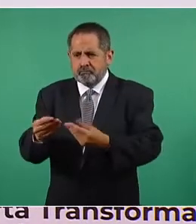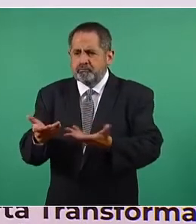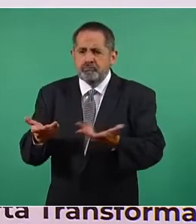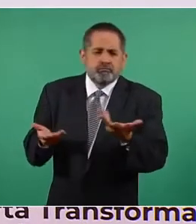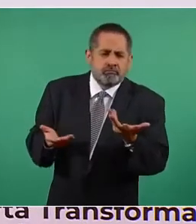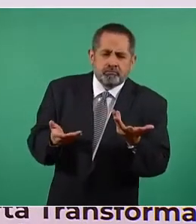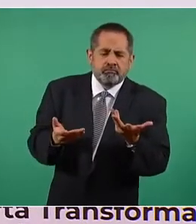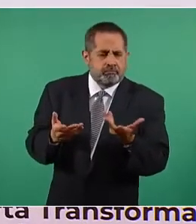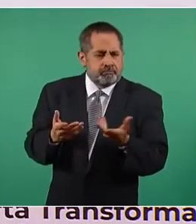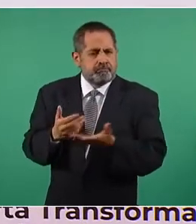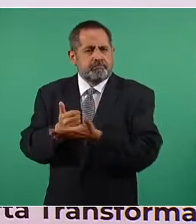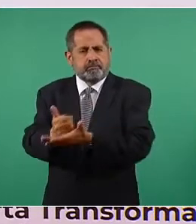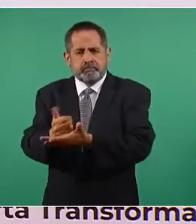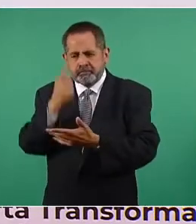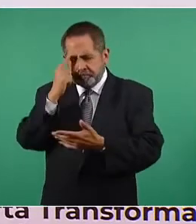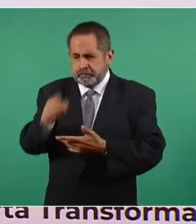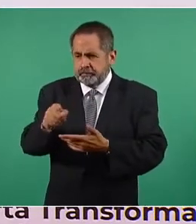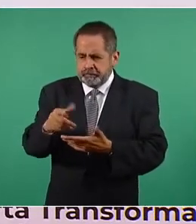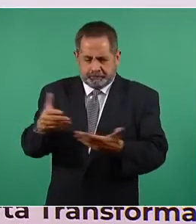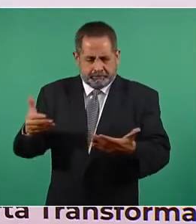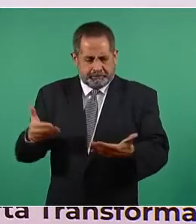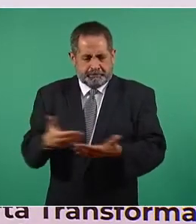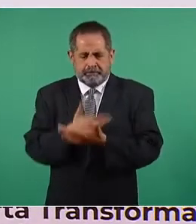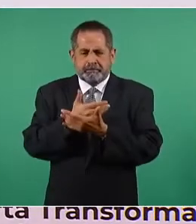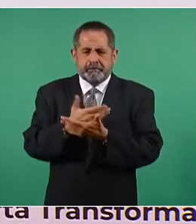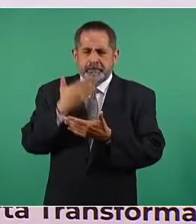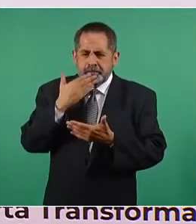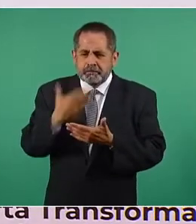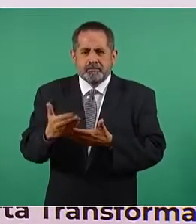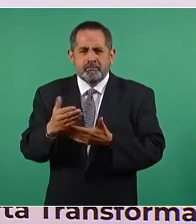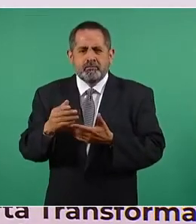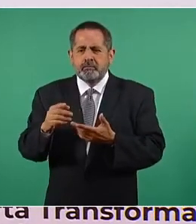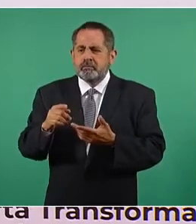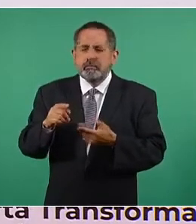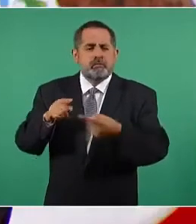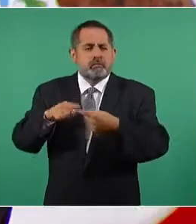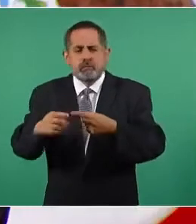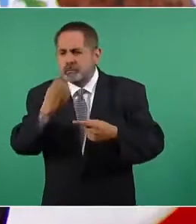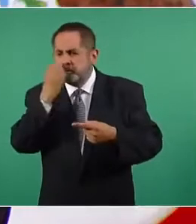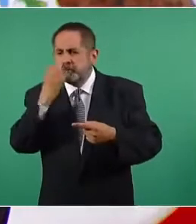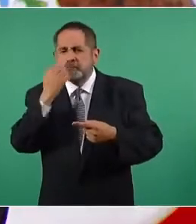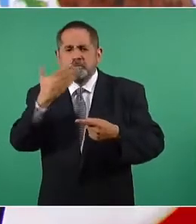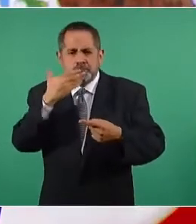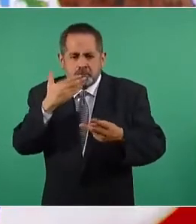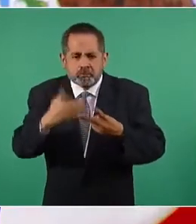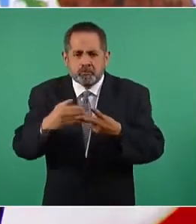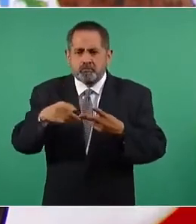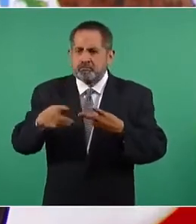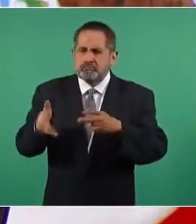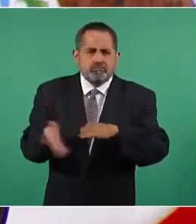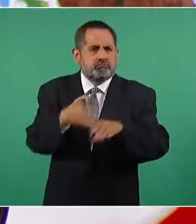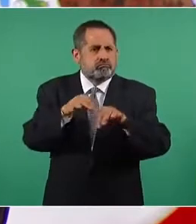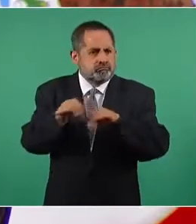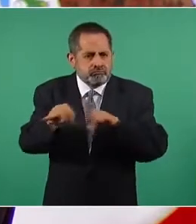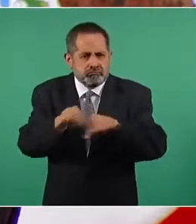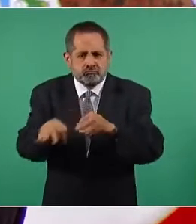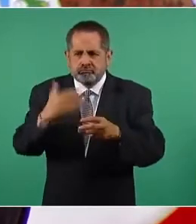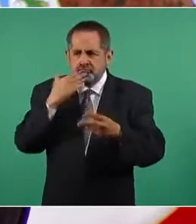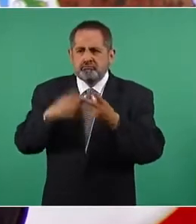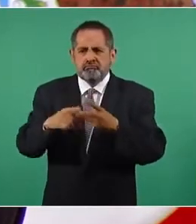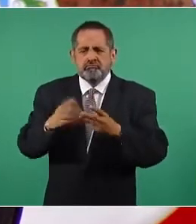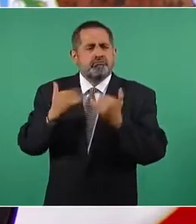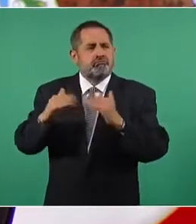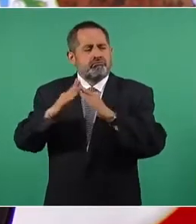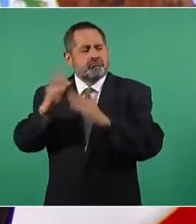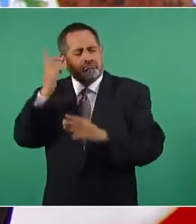una cuna para nacer, un pupitre para aprender, herramientas para trabajar una cama para